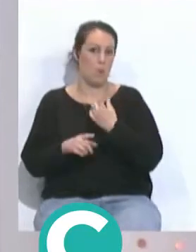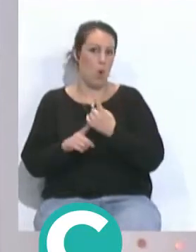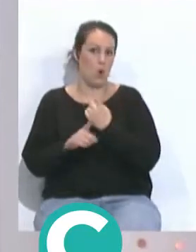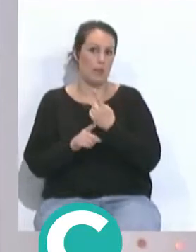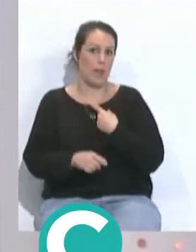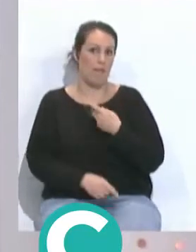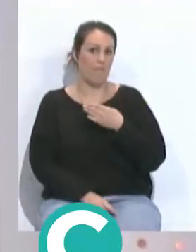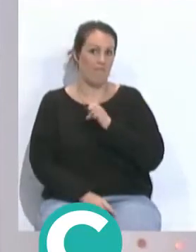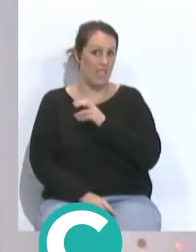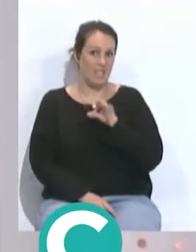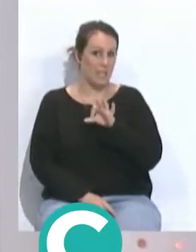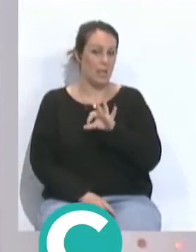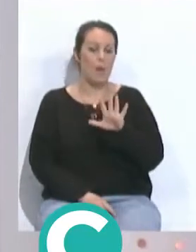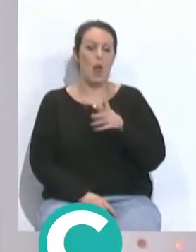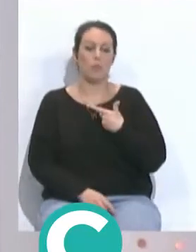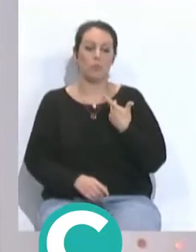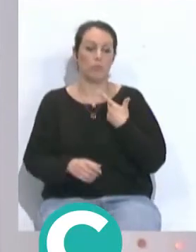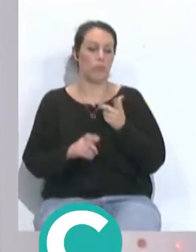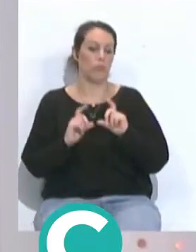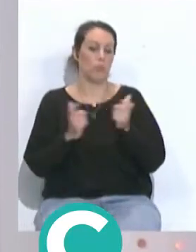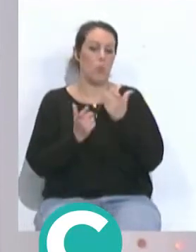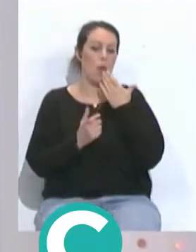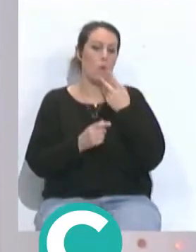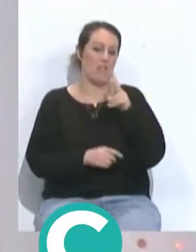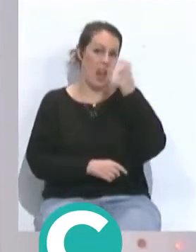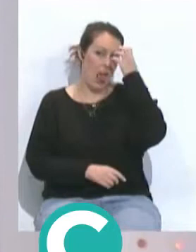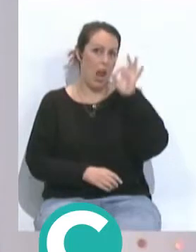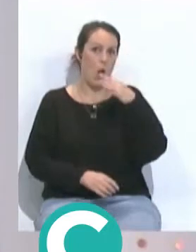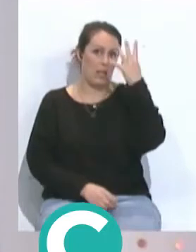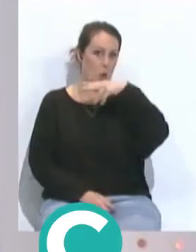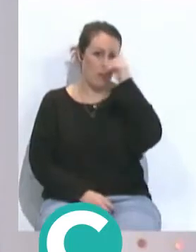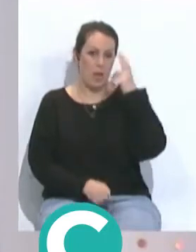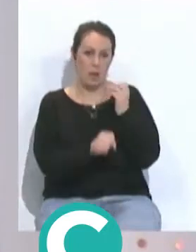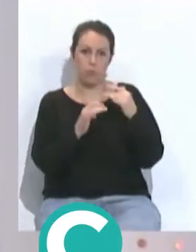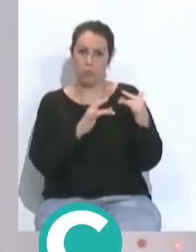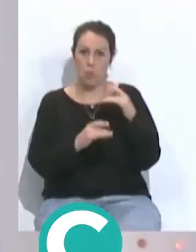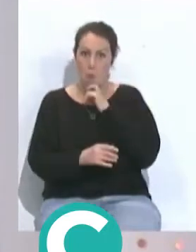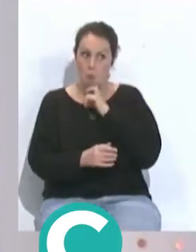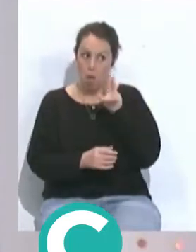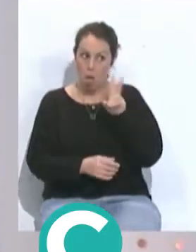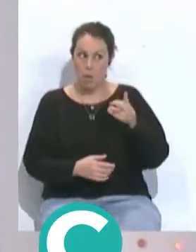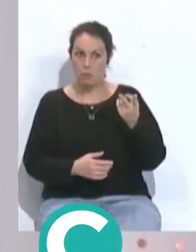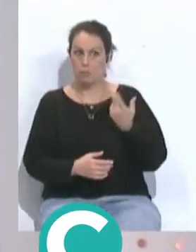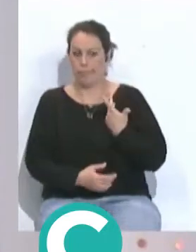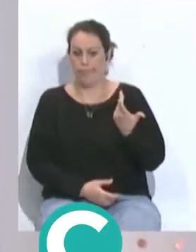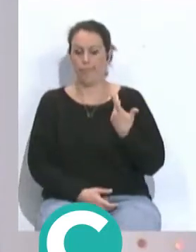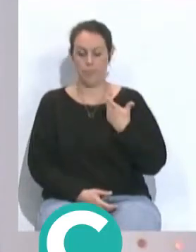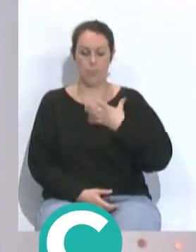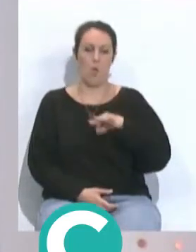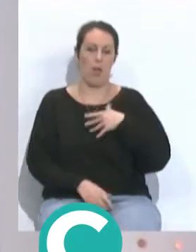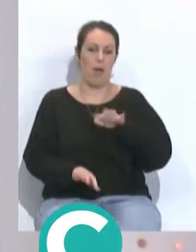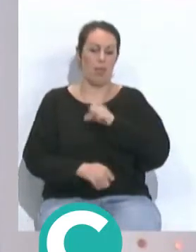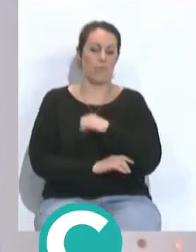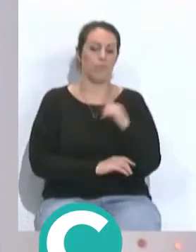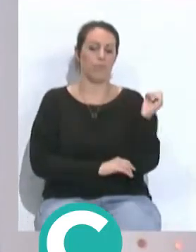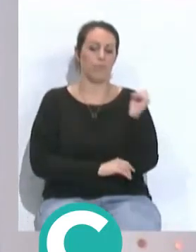Pellegrini pero después de ver el rendimiento ante equipos como el Villarreal o Atlético de Madrid, nada nos haría extrañar de que el Cádiz pudiera ser